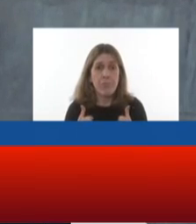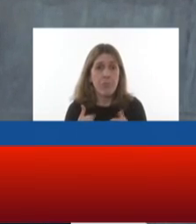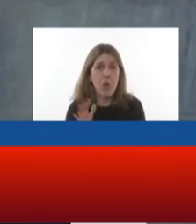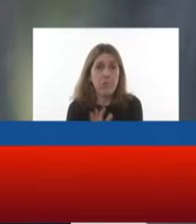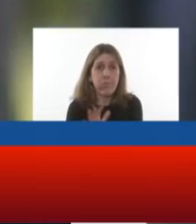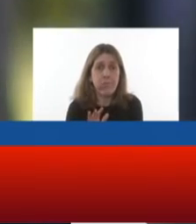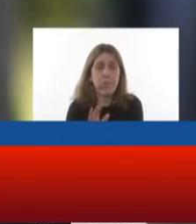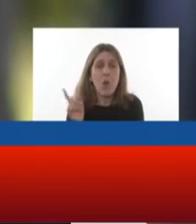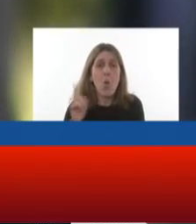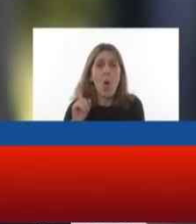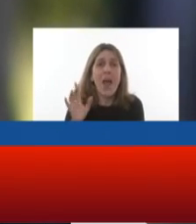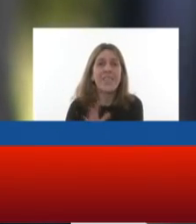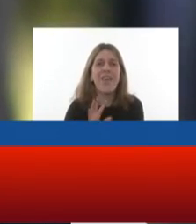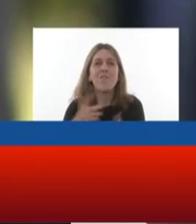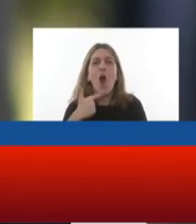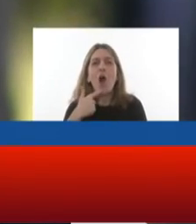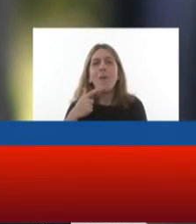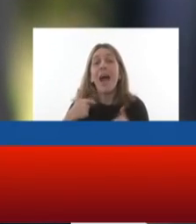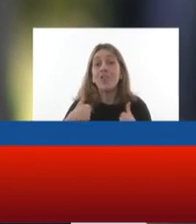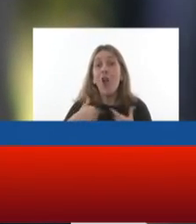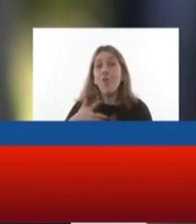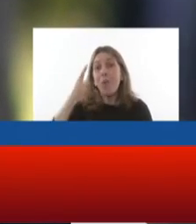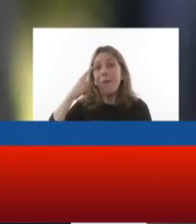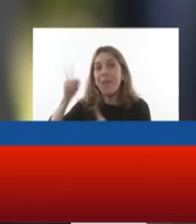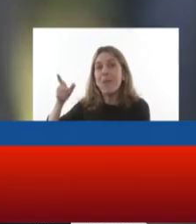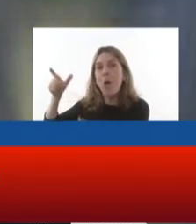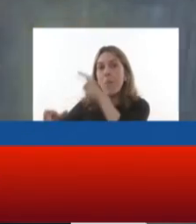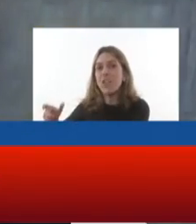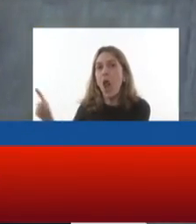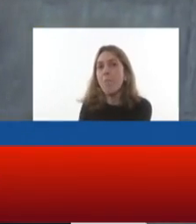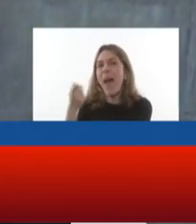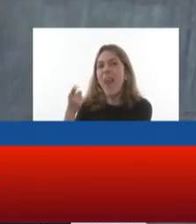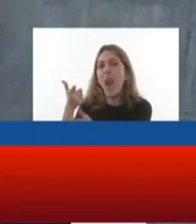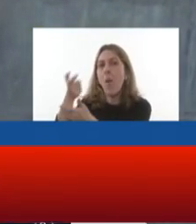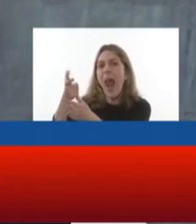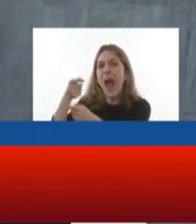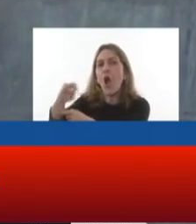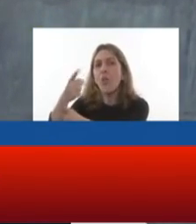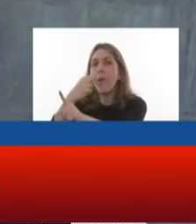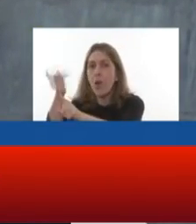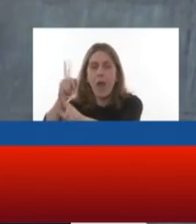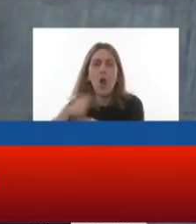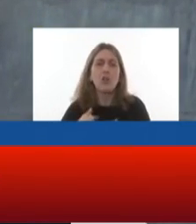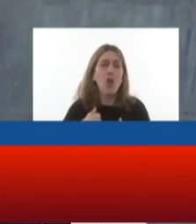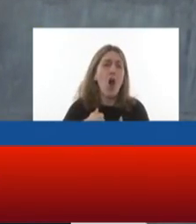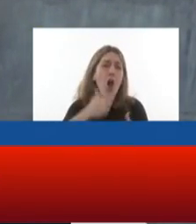mandan balas de goma a Bolivia. Mi modelo sigue siendo San Martín, Güemes y Belgrano.